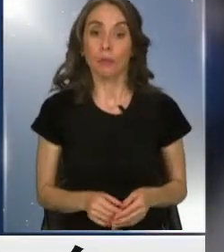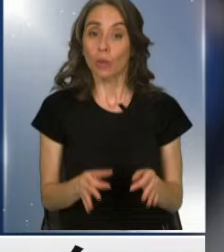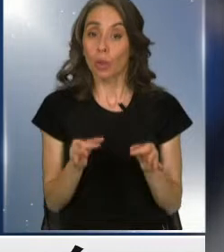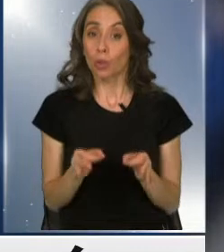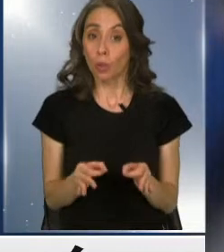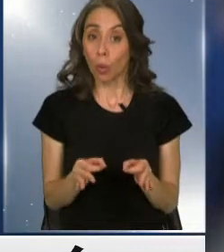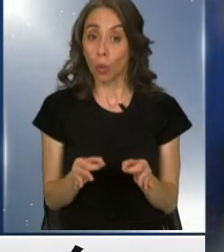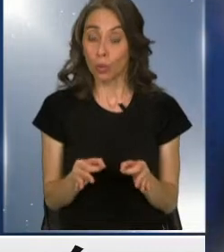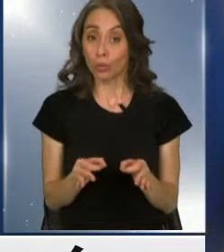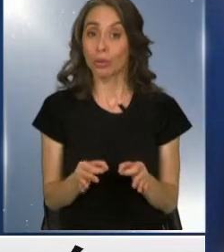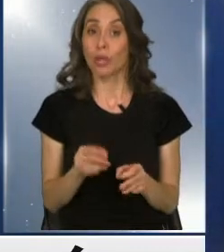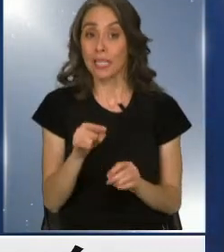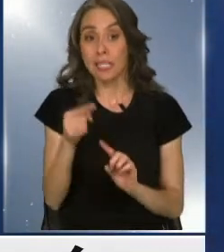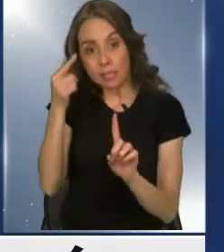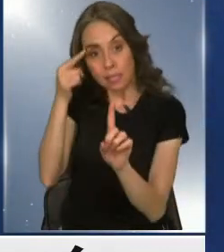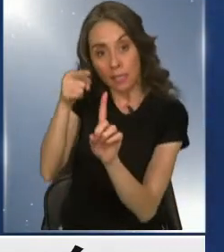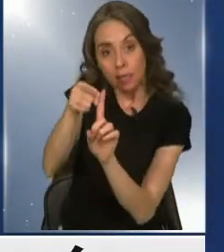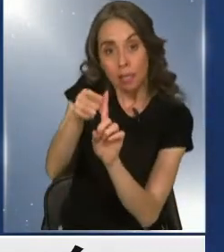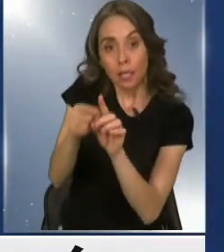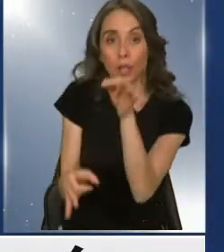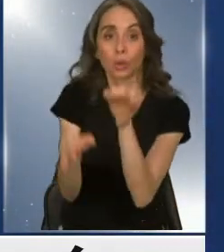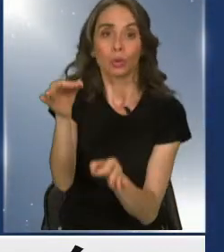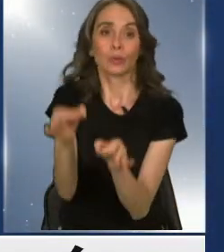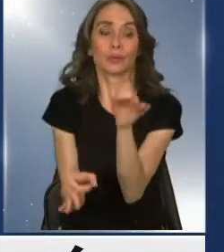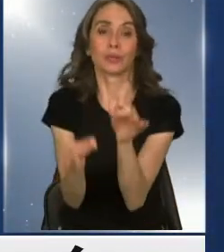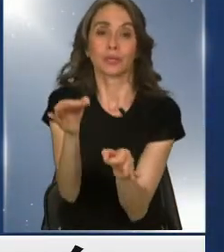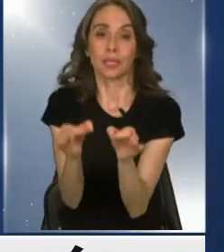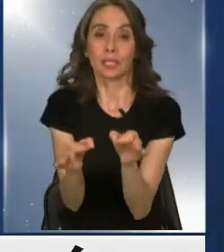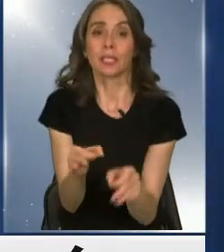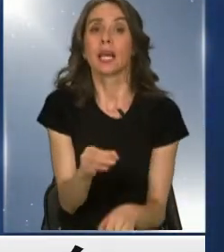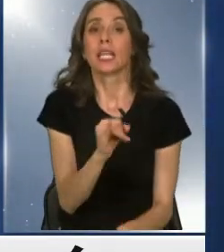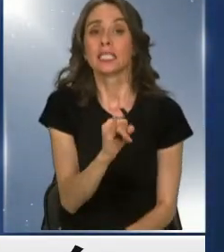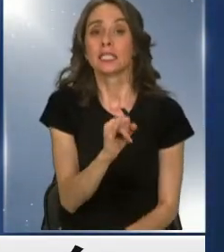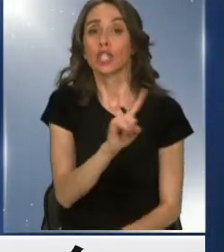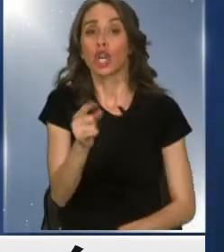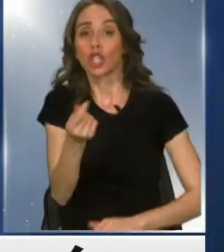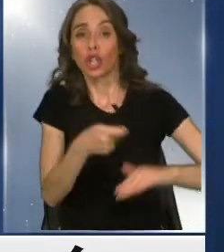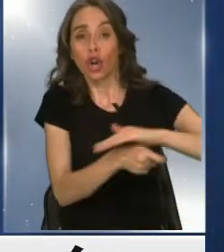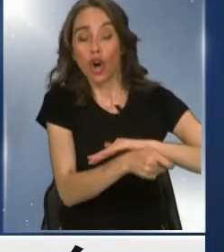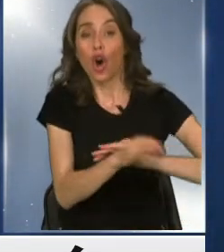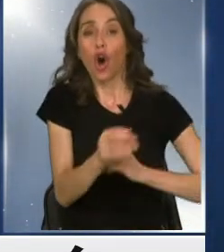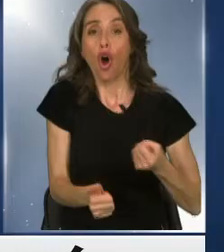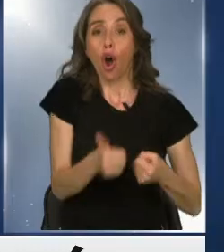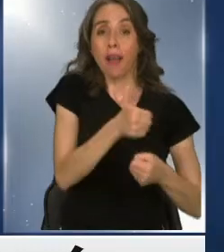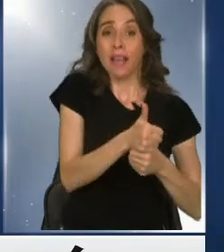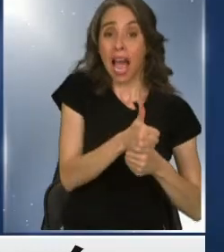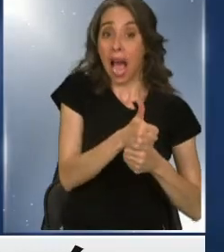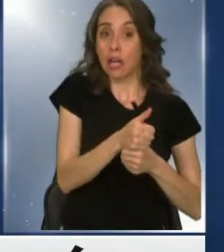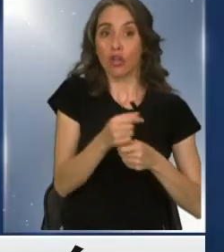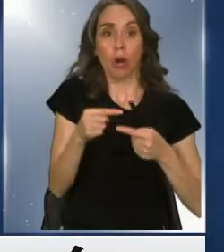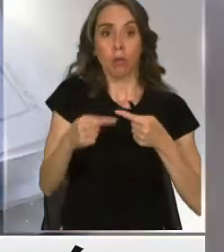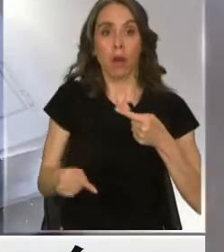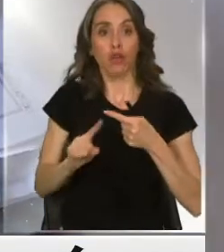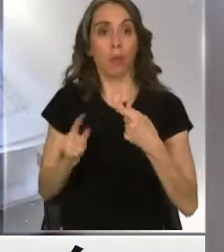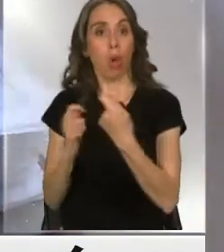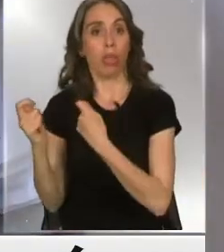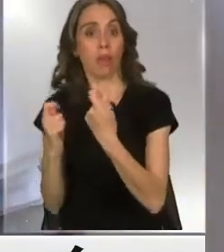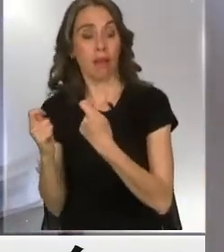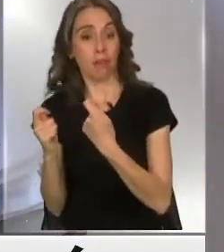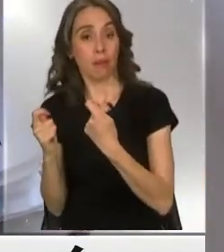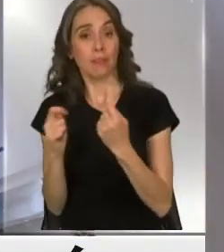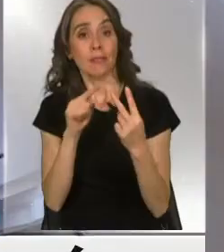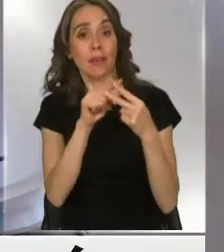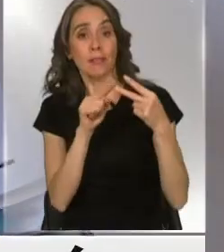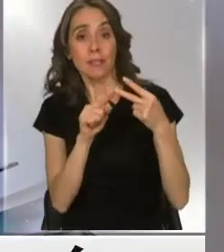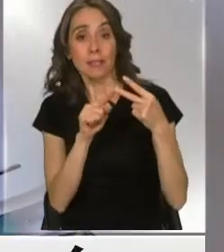Justamente, esa es la tarea que ahora tiene la justicia. Si hubo cohecho y negociación incompatible de parte de Ricardo Vallejos es